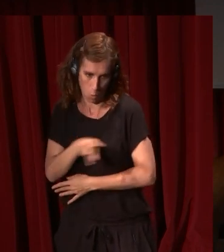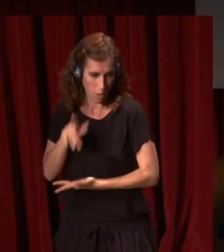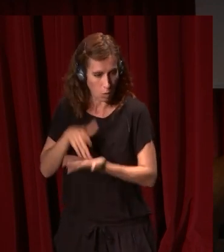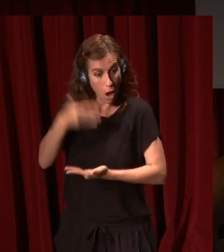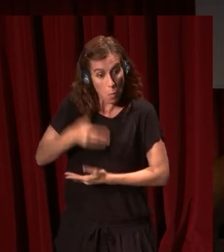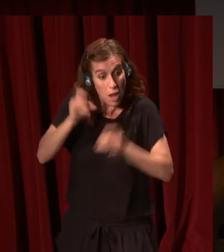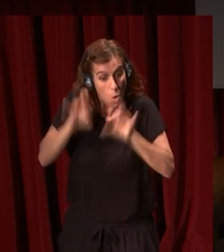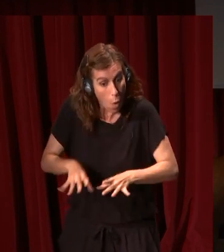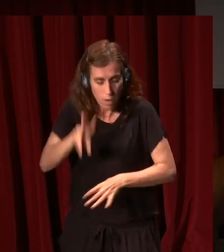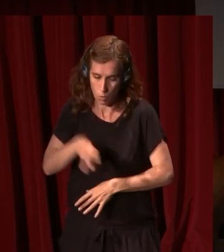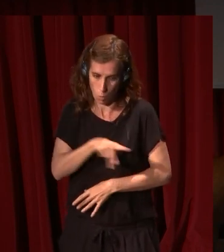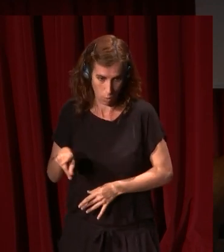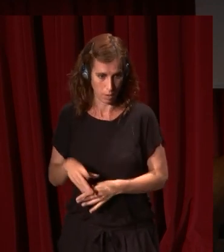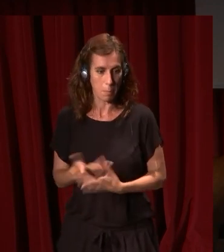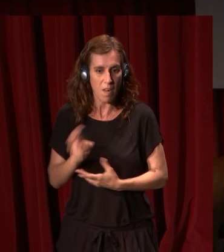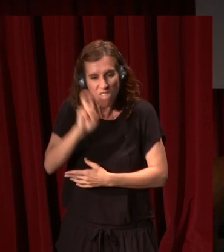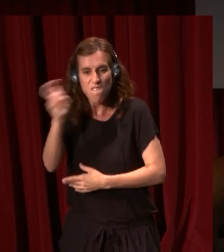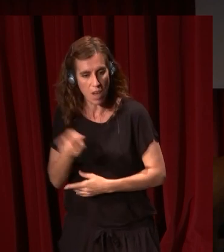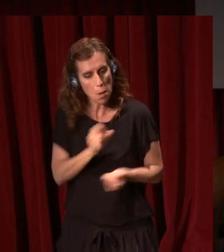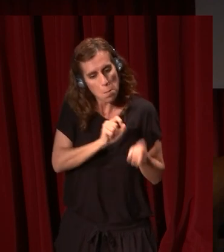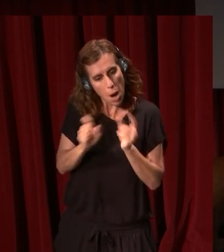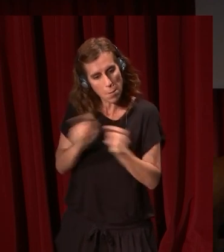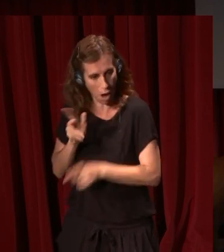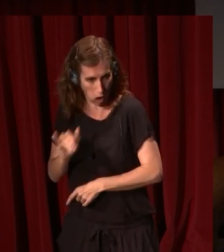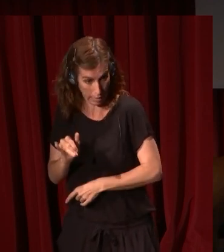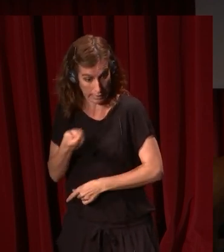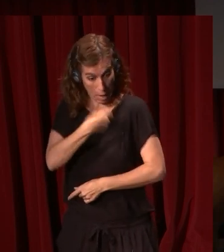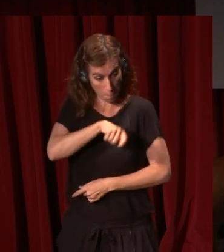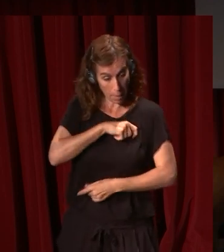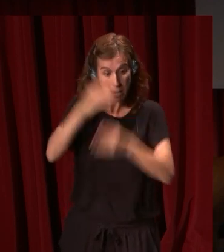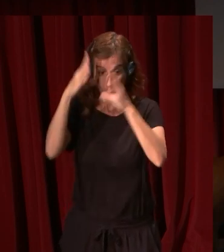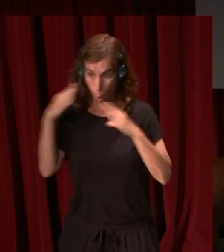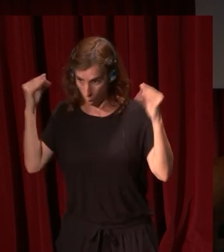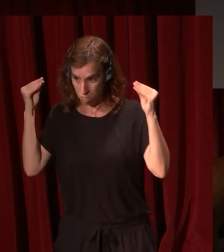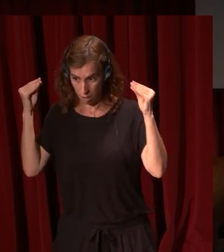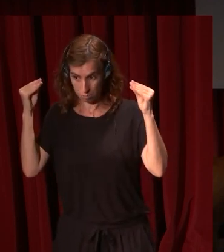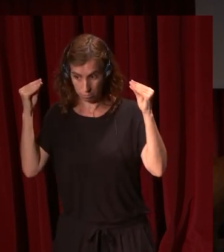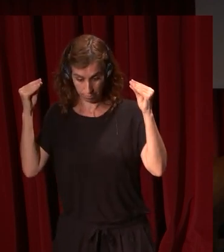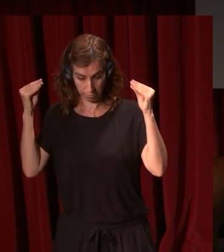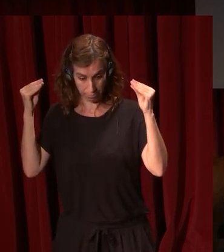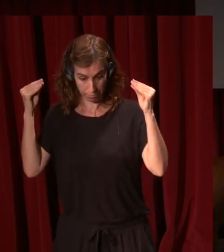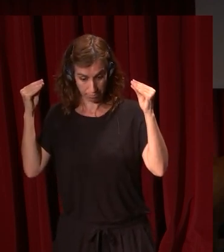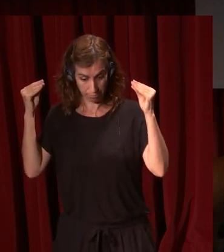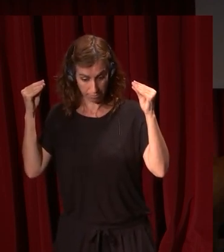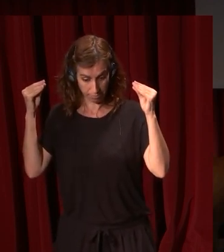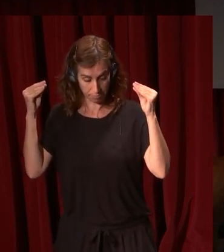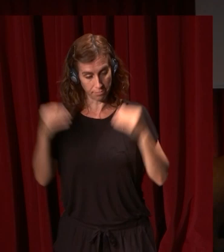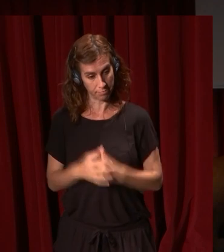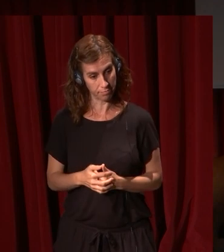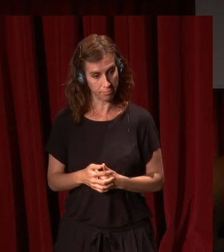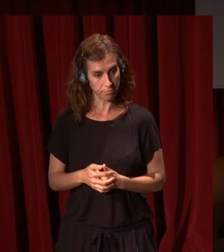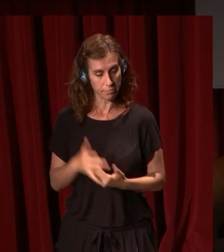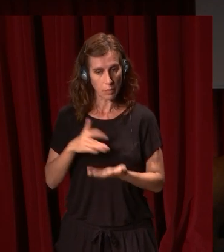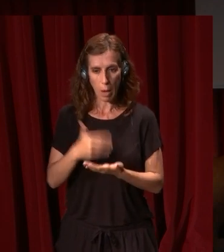igual de importantes, pero varios sí lo son. En el caso español y holandés tienen una ventaja en el momento de, digamos, de